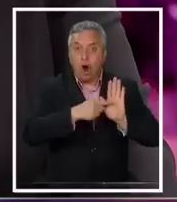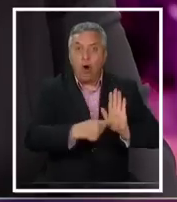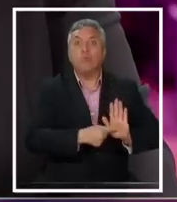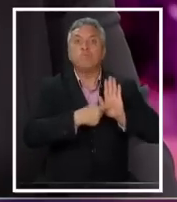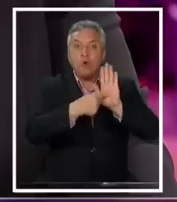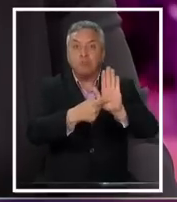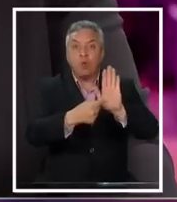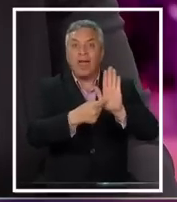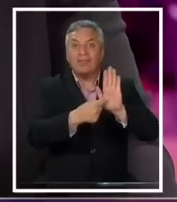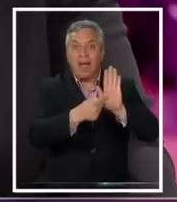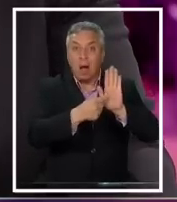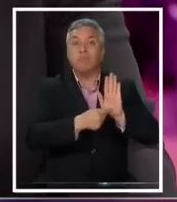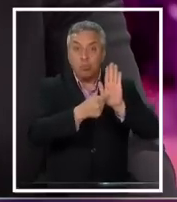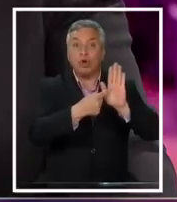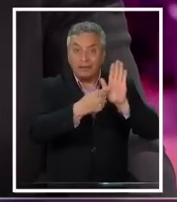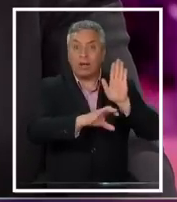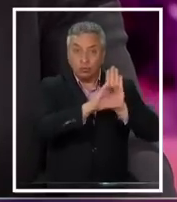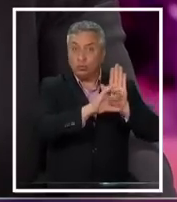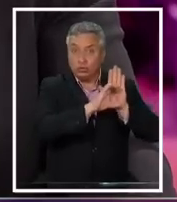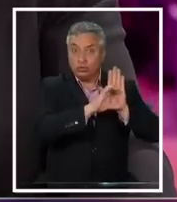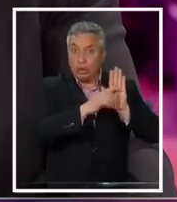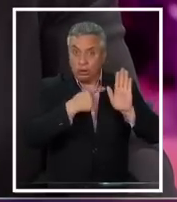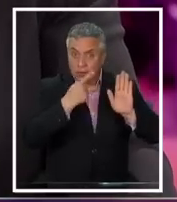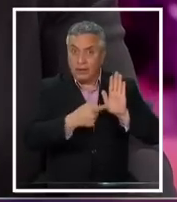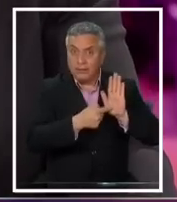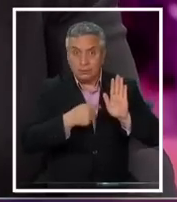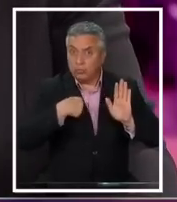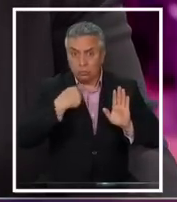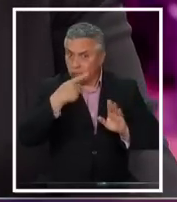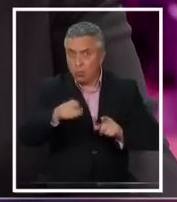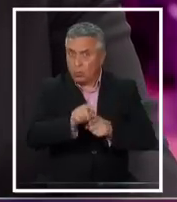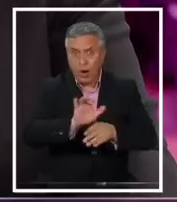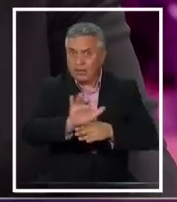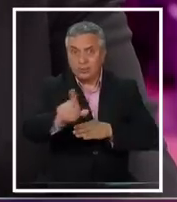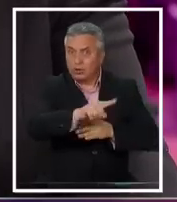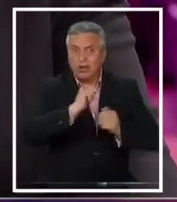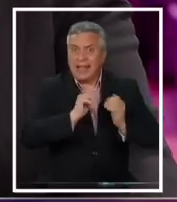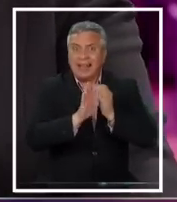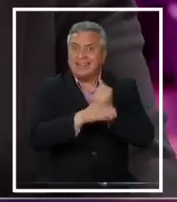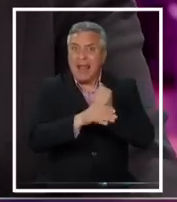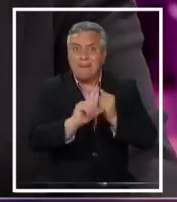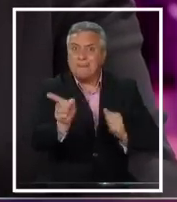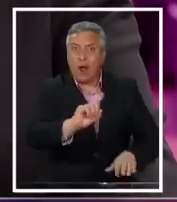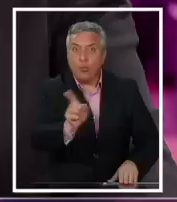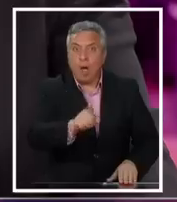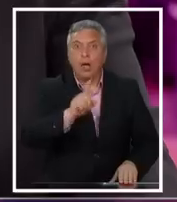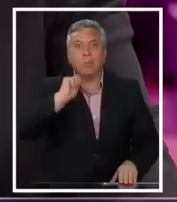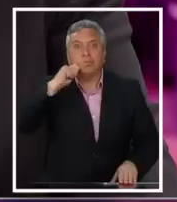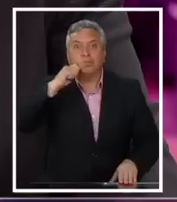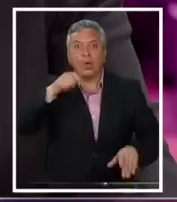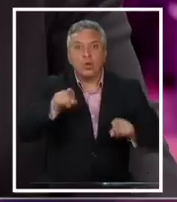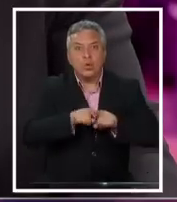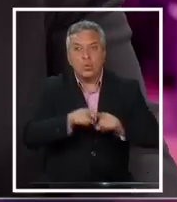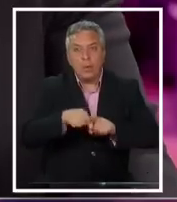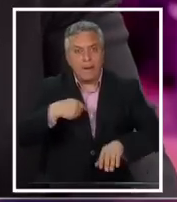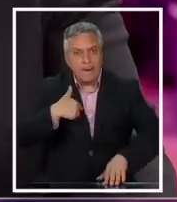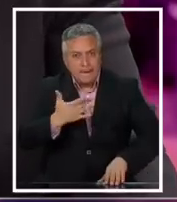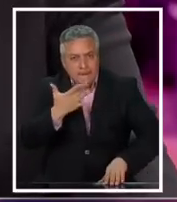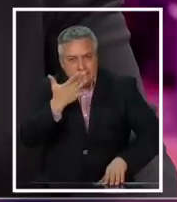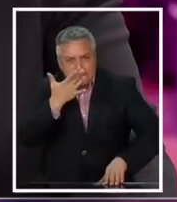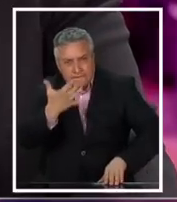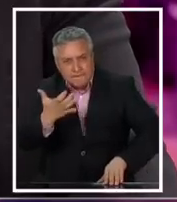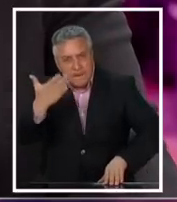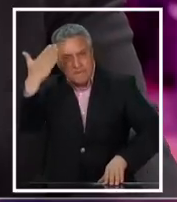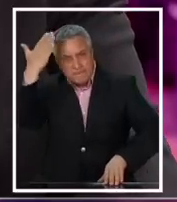propuesta constituyente. Yo no me referiría, aunque estuviera por el rechazo, como que es una trampa, porque eso significa que aquí hay un ánimo deliberado de